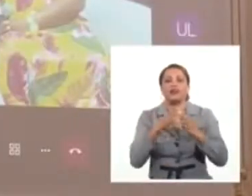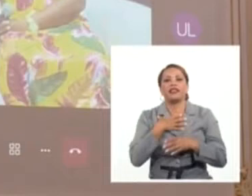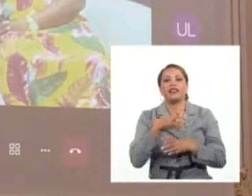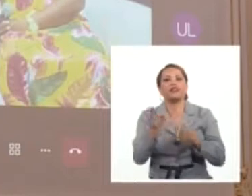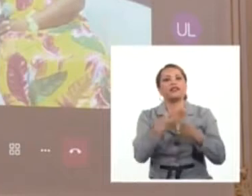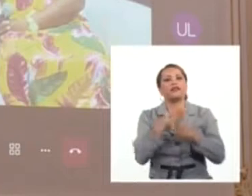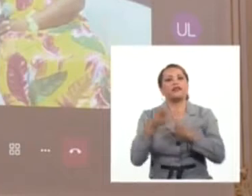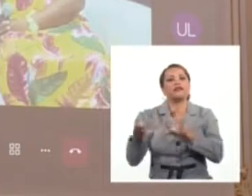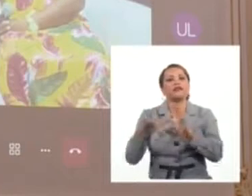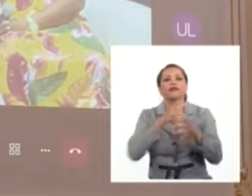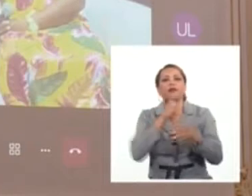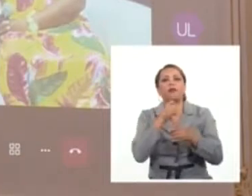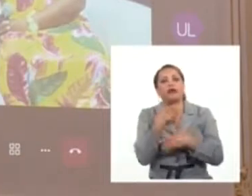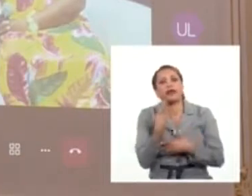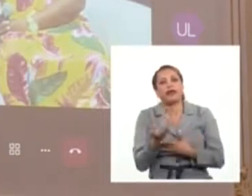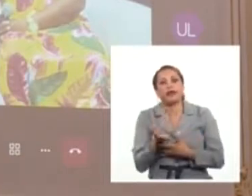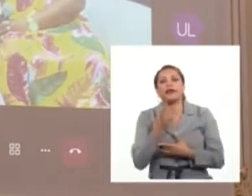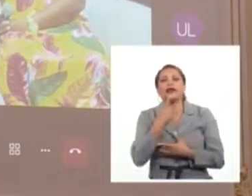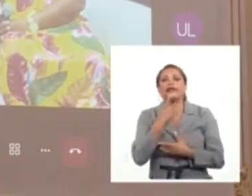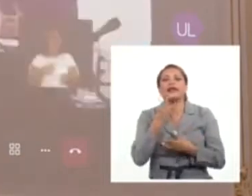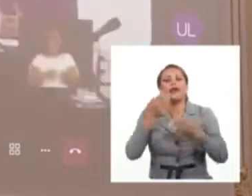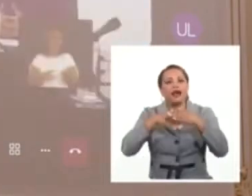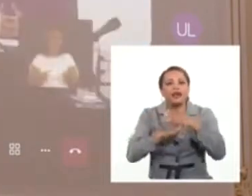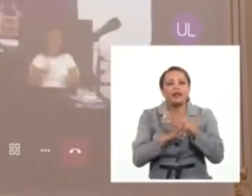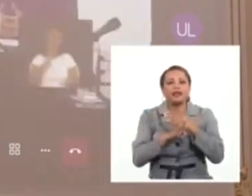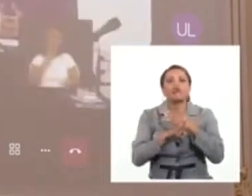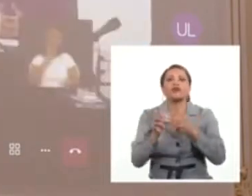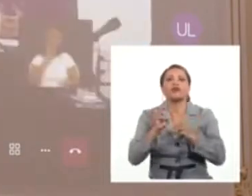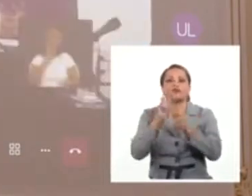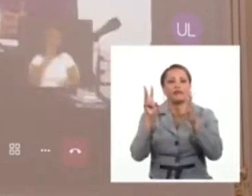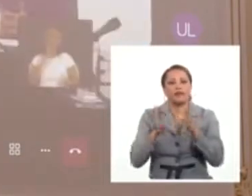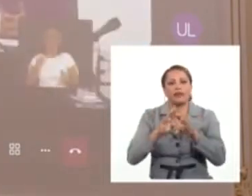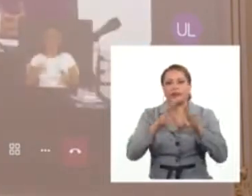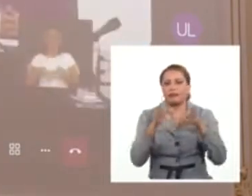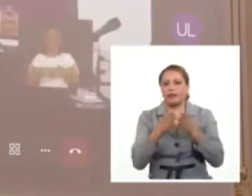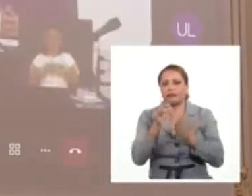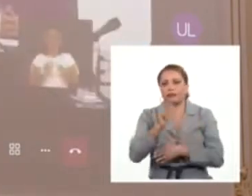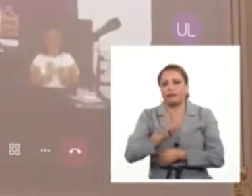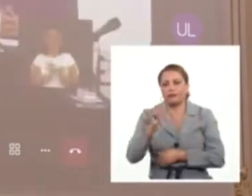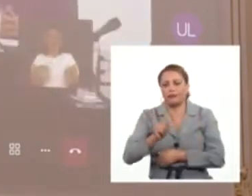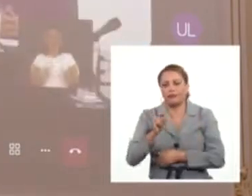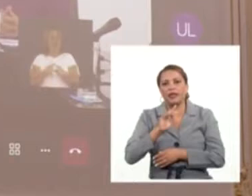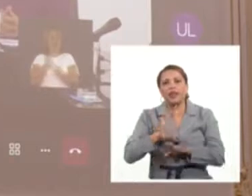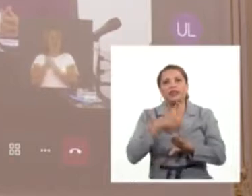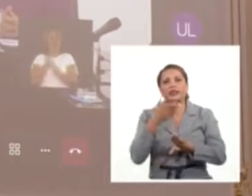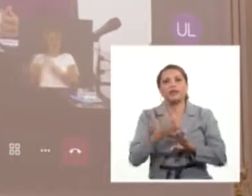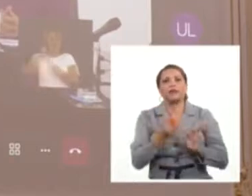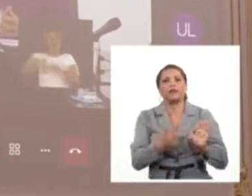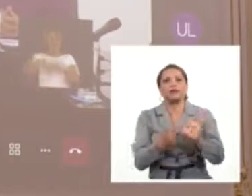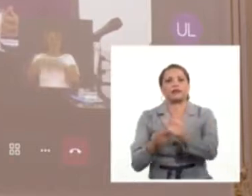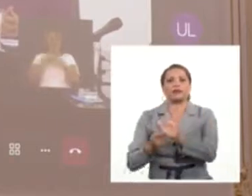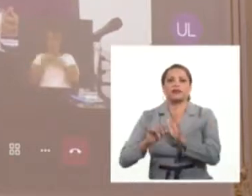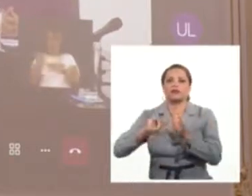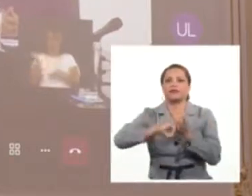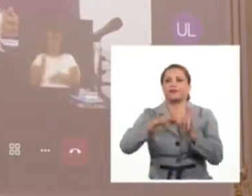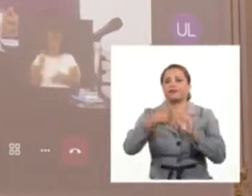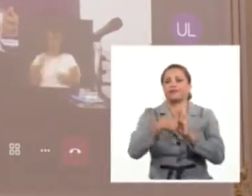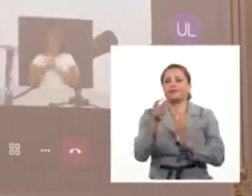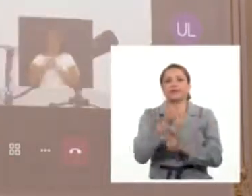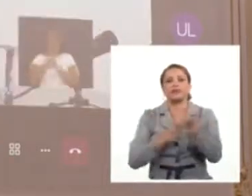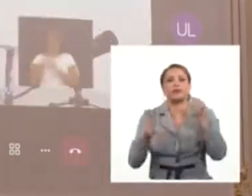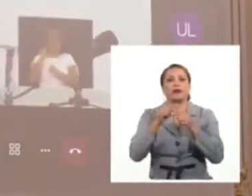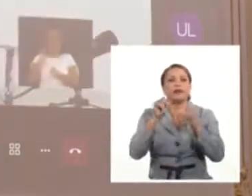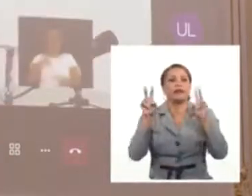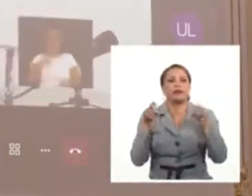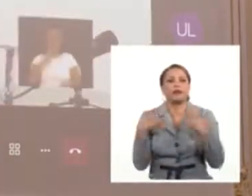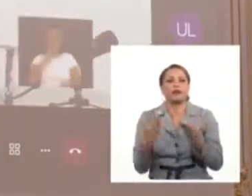de estilo y establecer un constante acceso a las fuentes. Posteriormente inició la presentación de los proyectos. Los principales temas